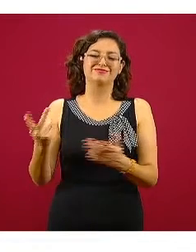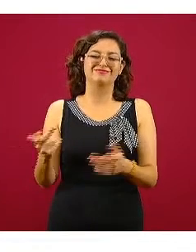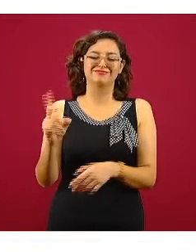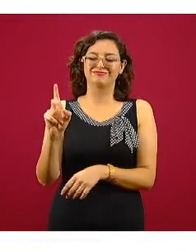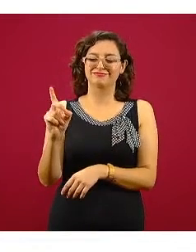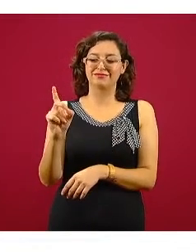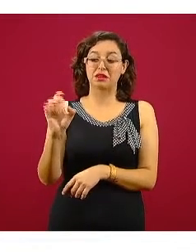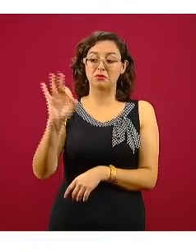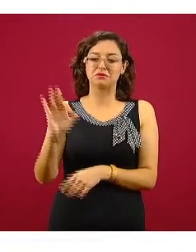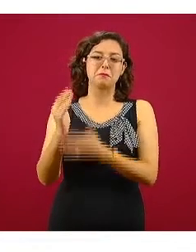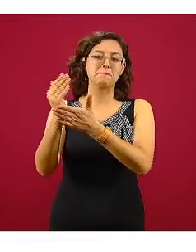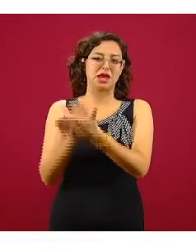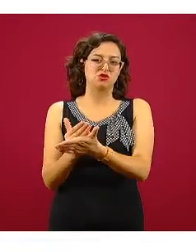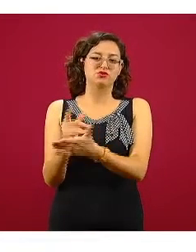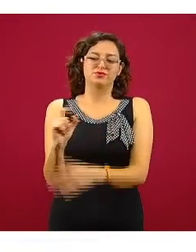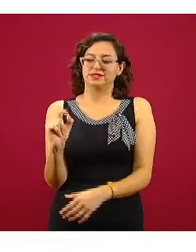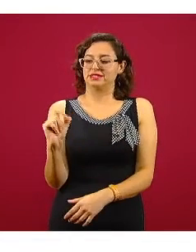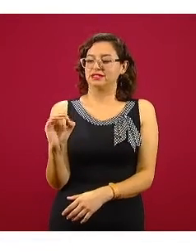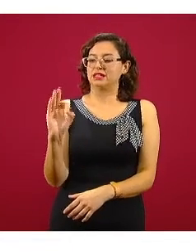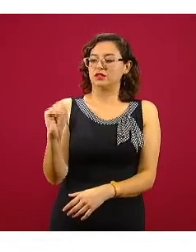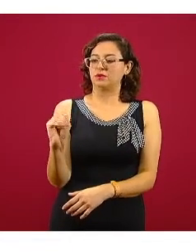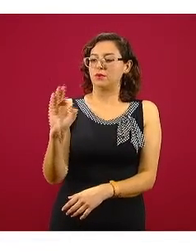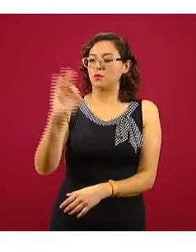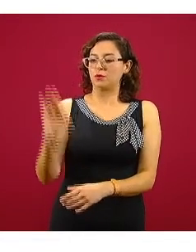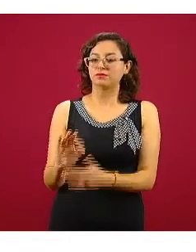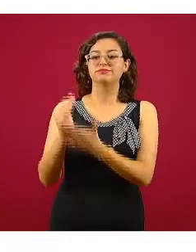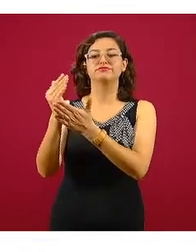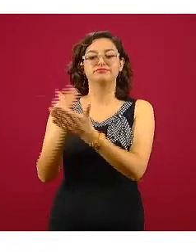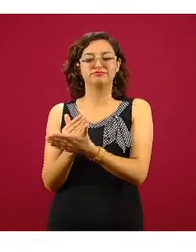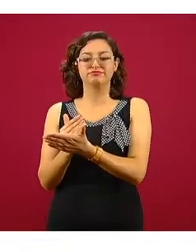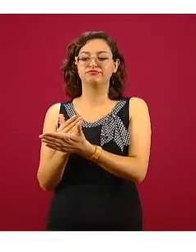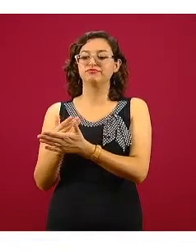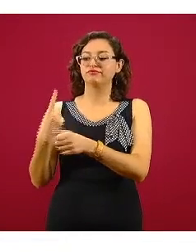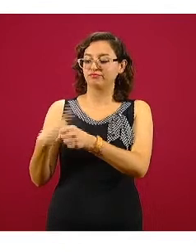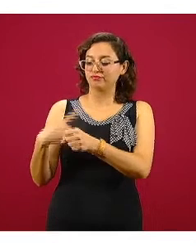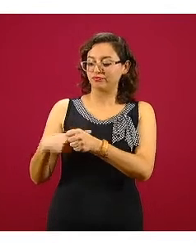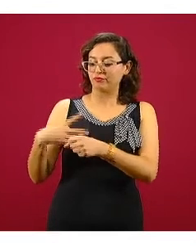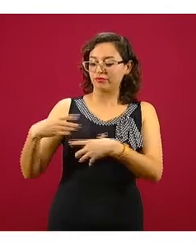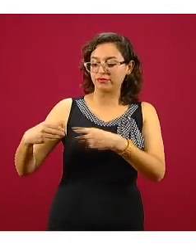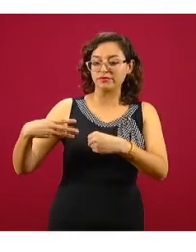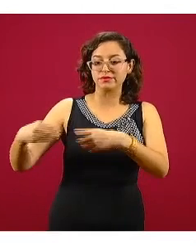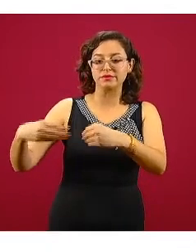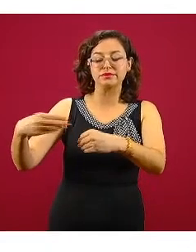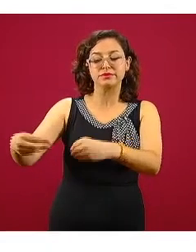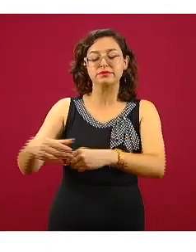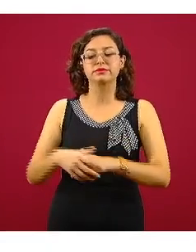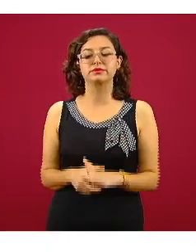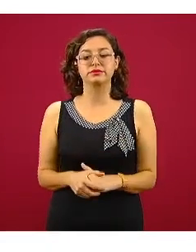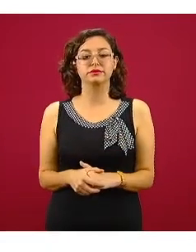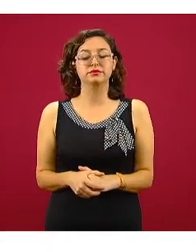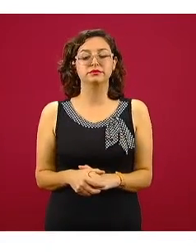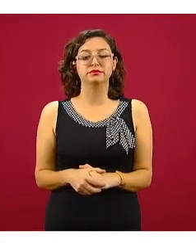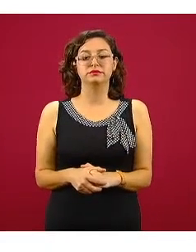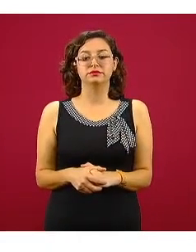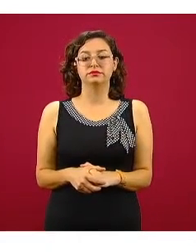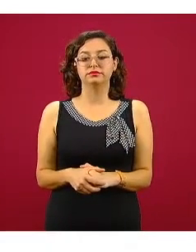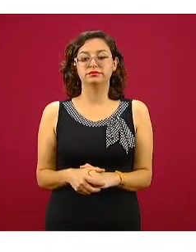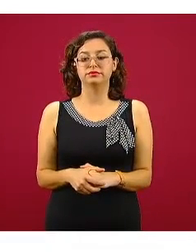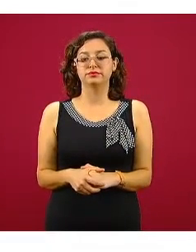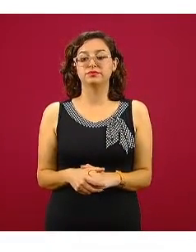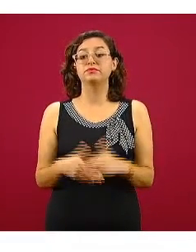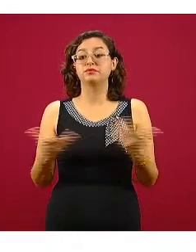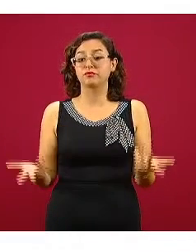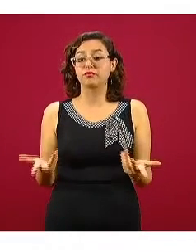que se están presentando como un componente activo de esta pandemia. Y estos casos